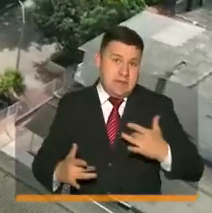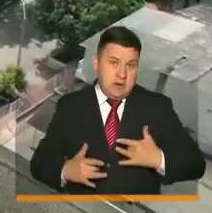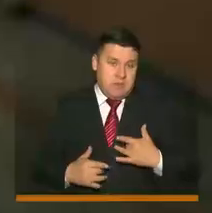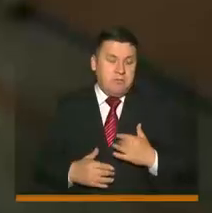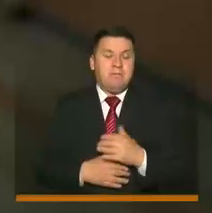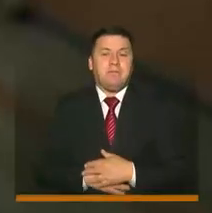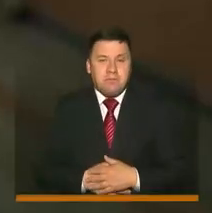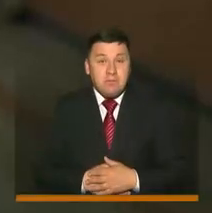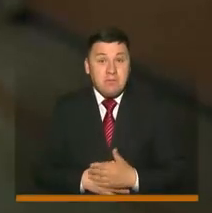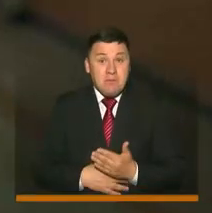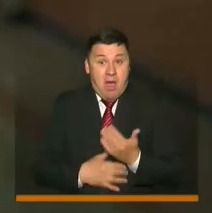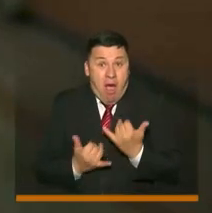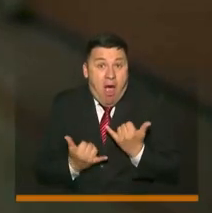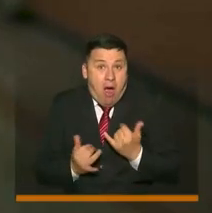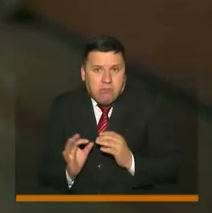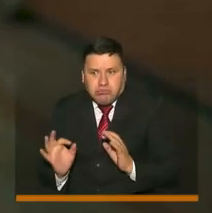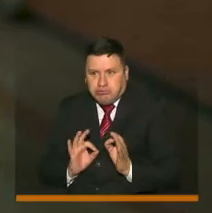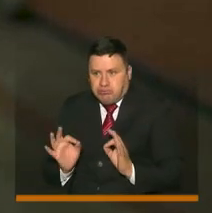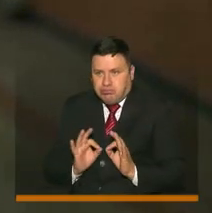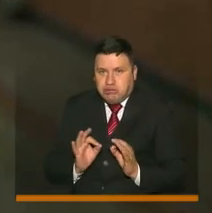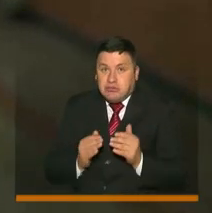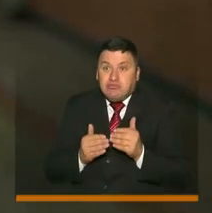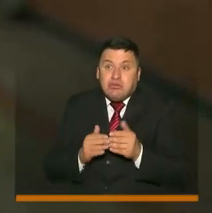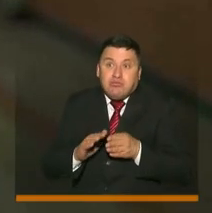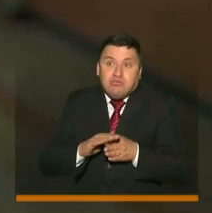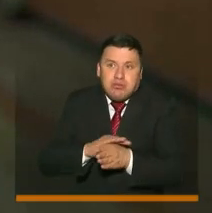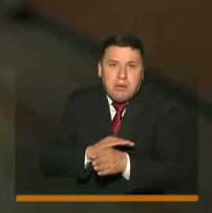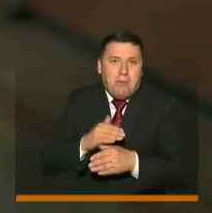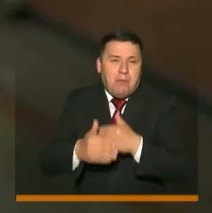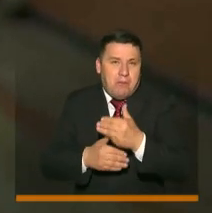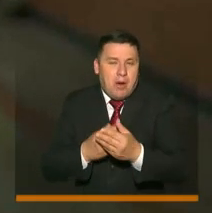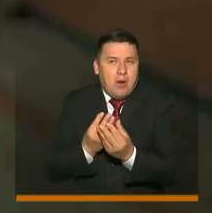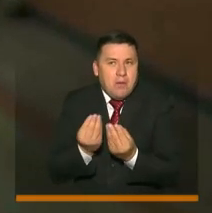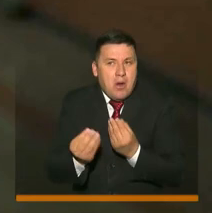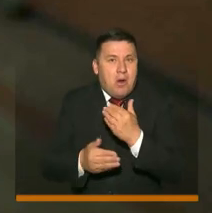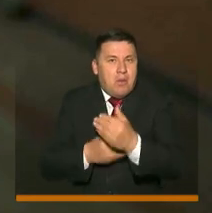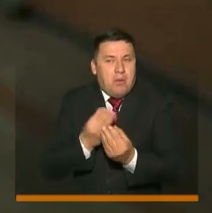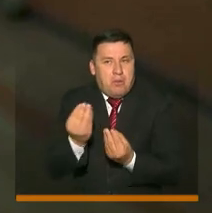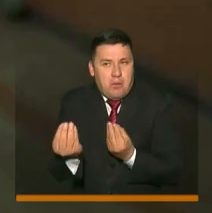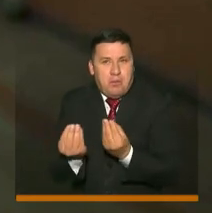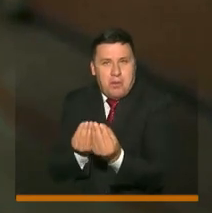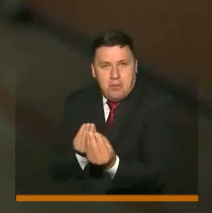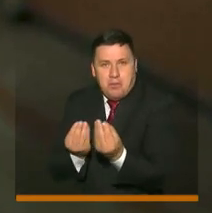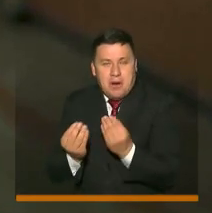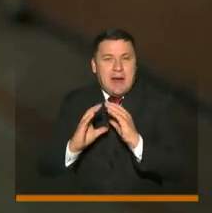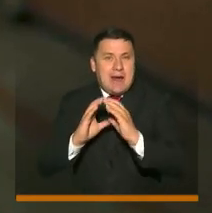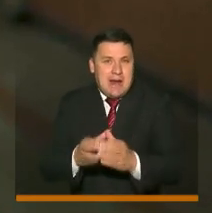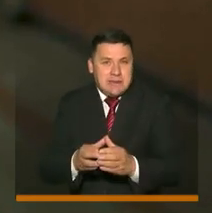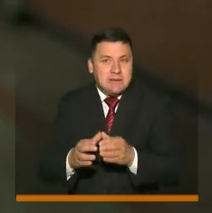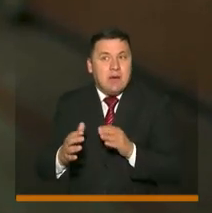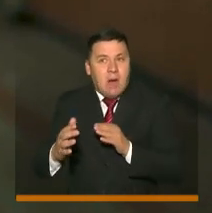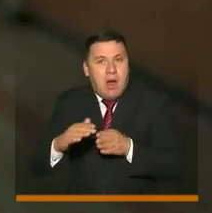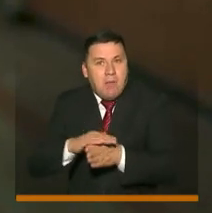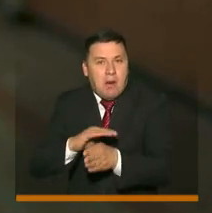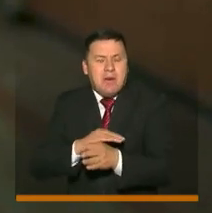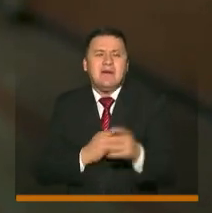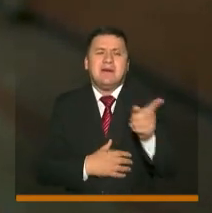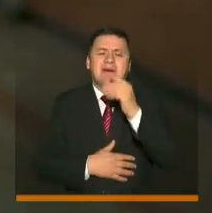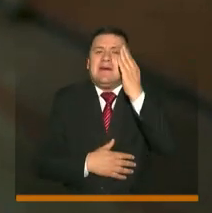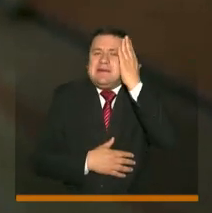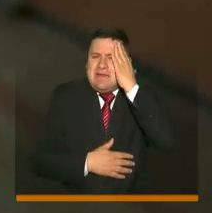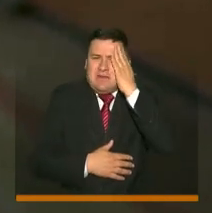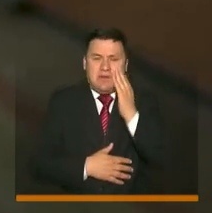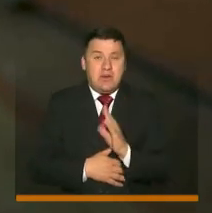Nos estamos preparando para el retorno progresivo, gradual y en alternancia a las aulas. Sabemos